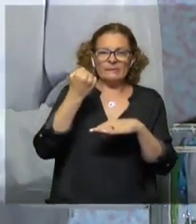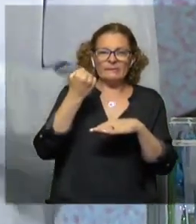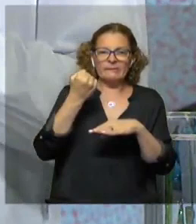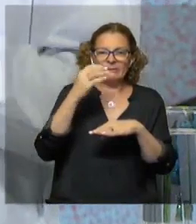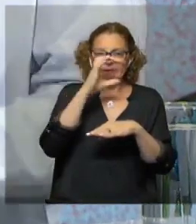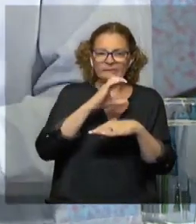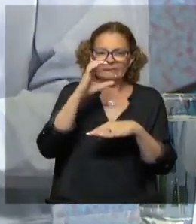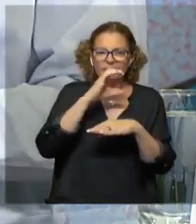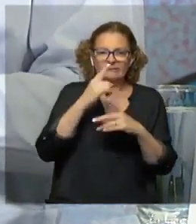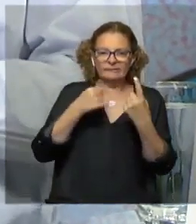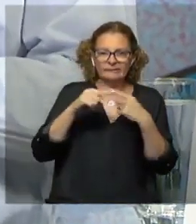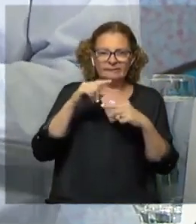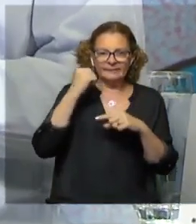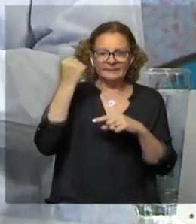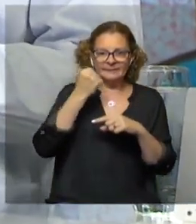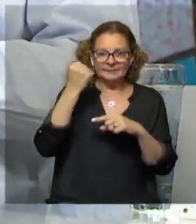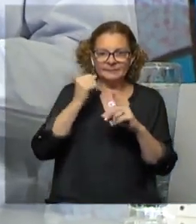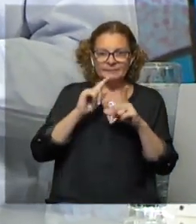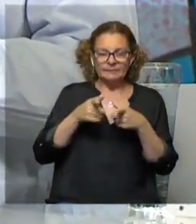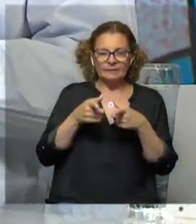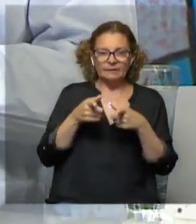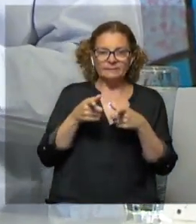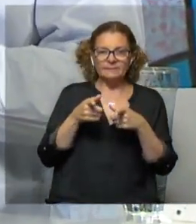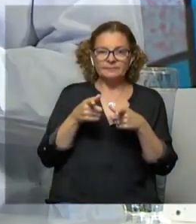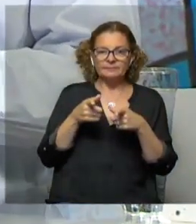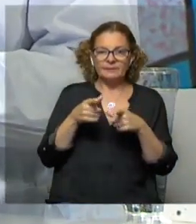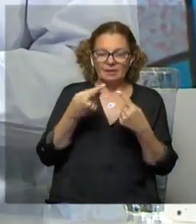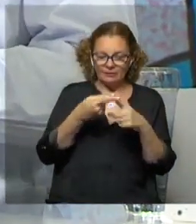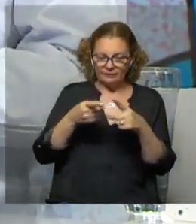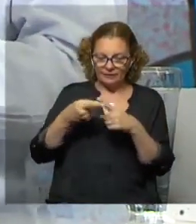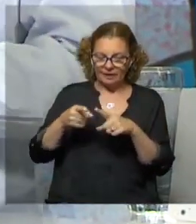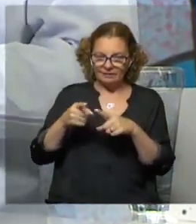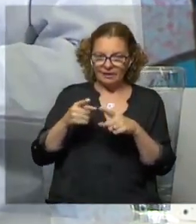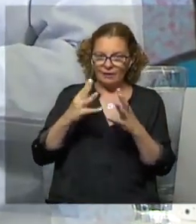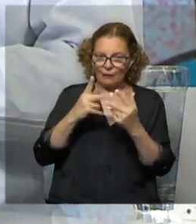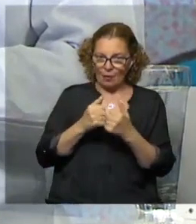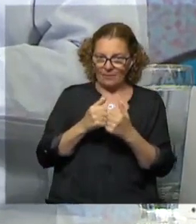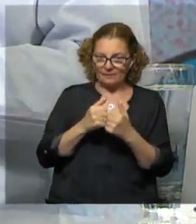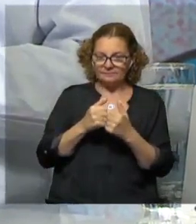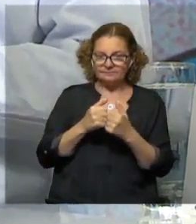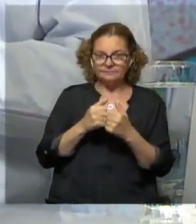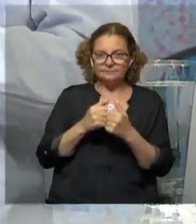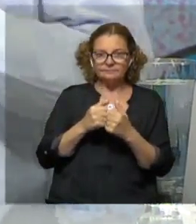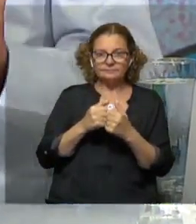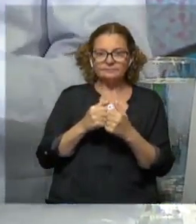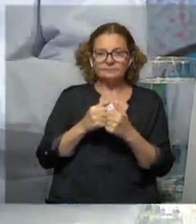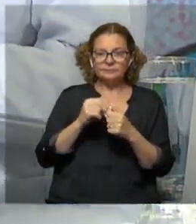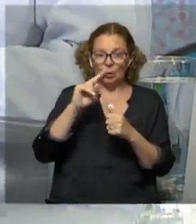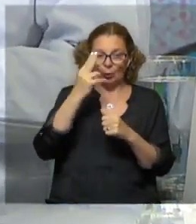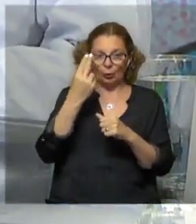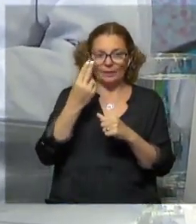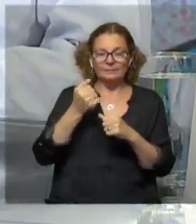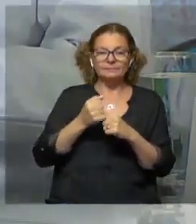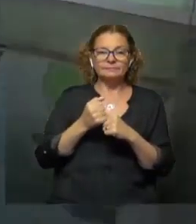curioso, pero además que es importante en varios aspectos del uruguayo.